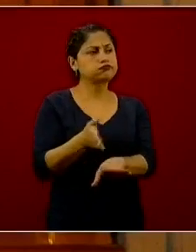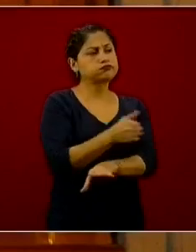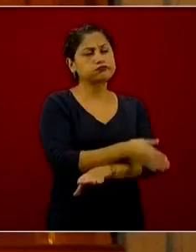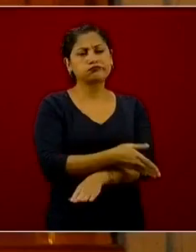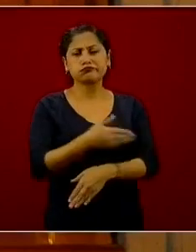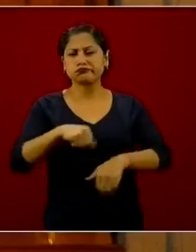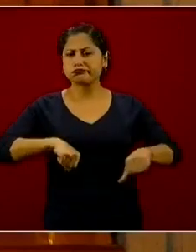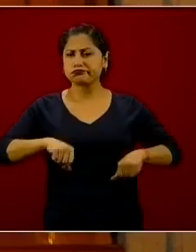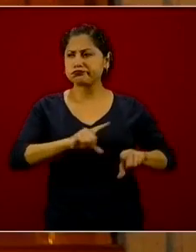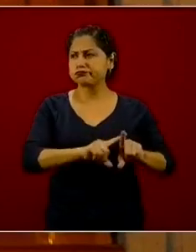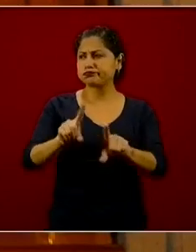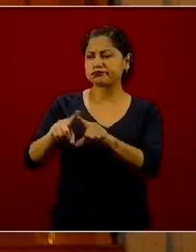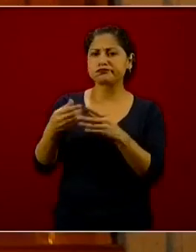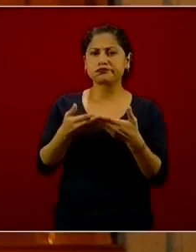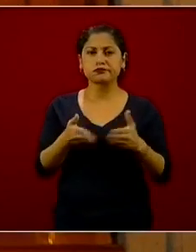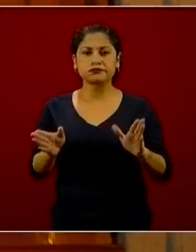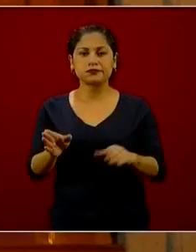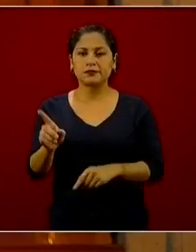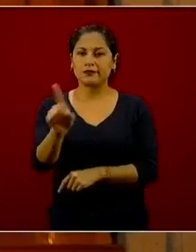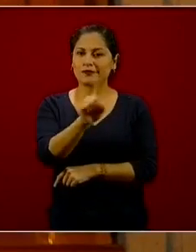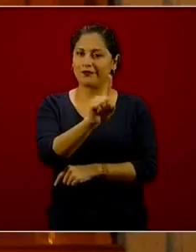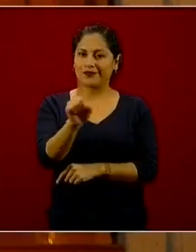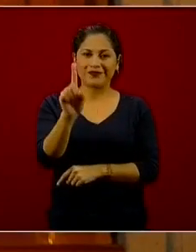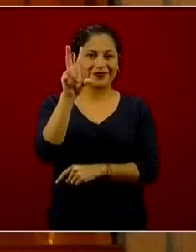No va a ser así, no va a ser así.